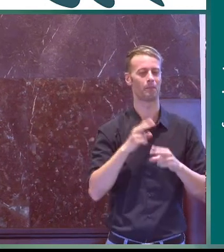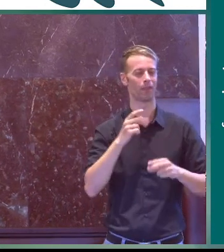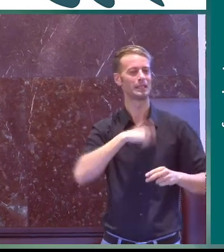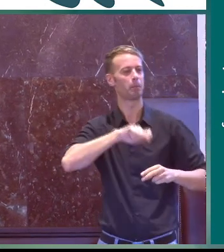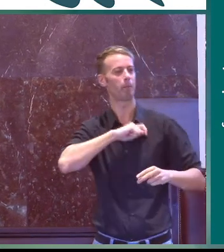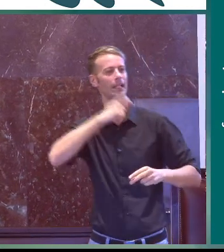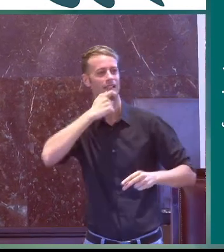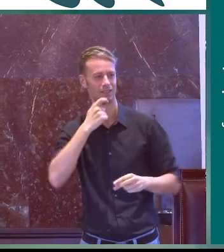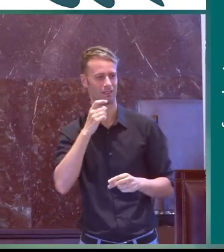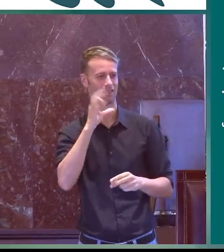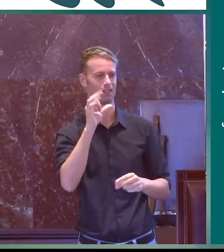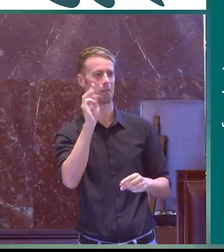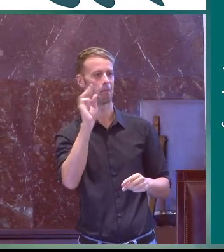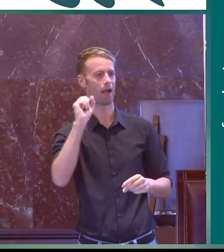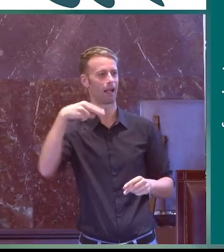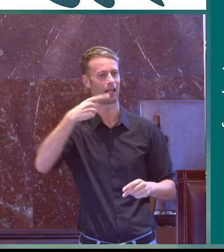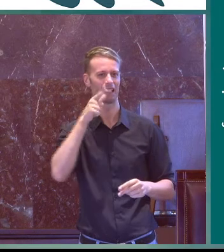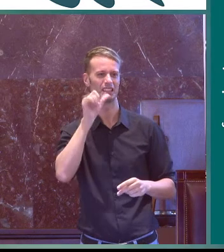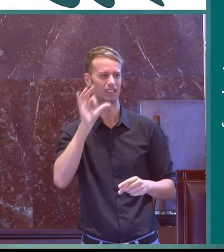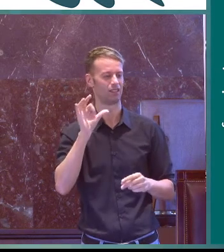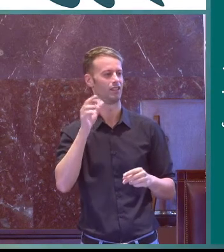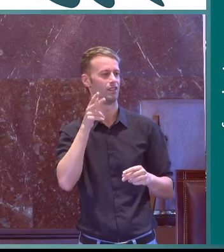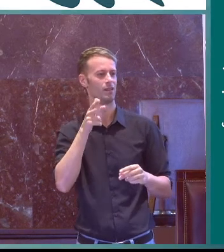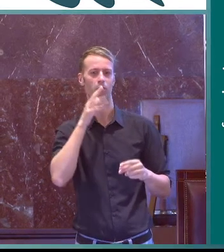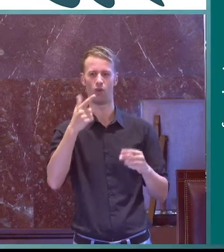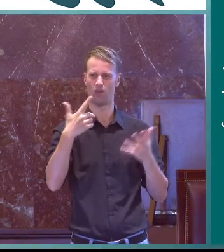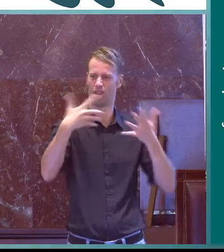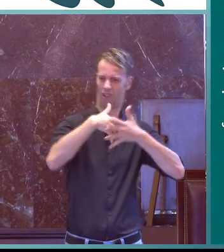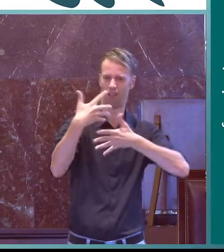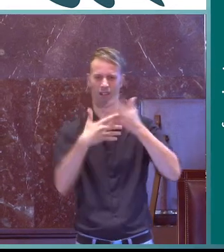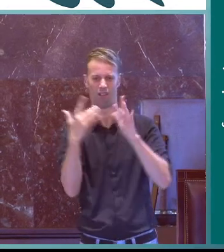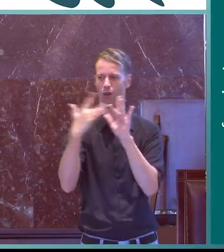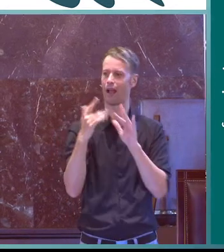en el caso del Spanglish que se suele llamar